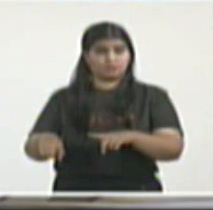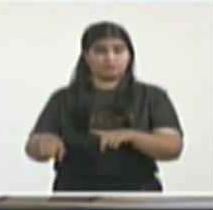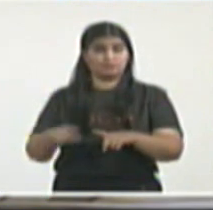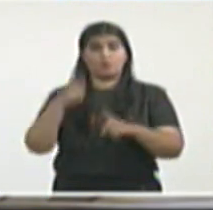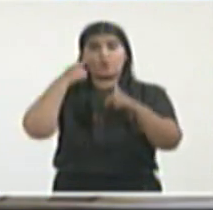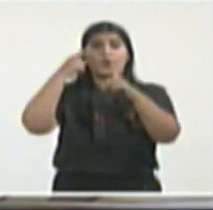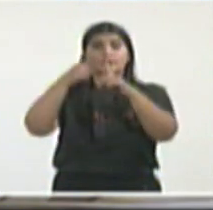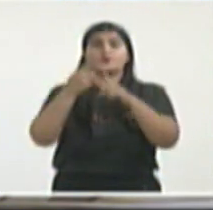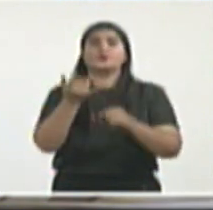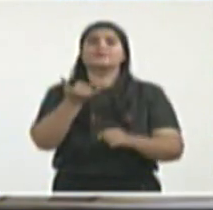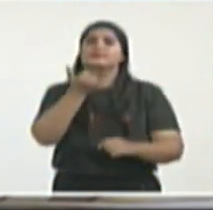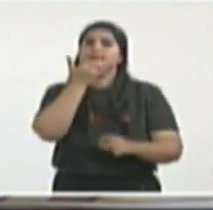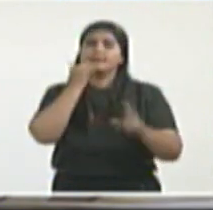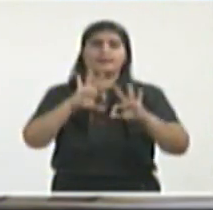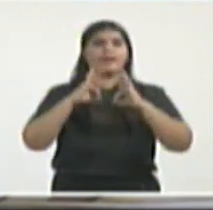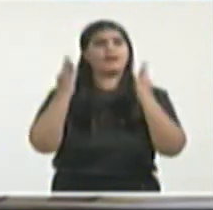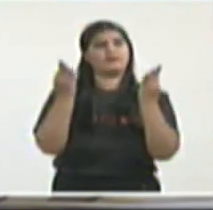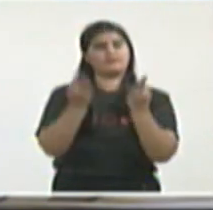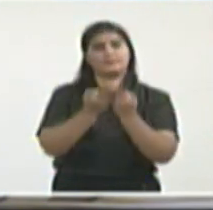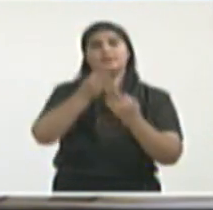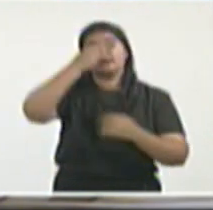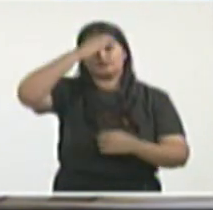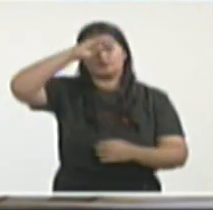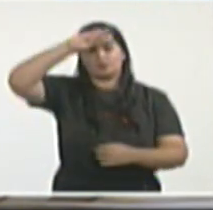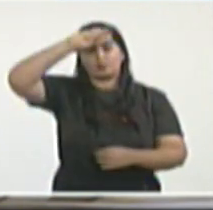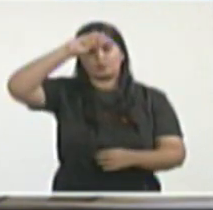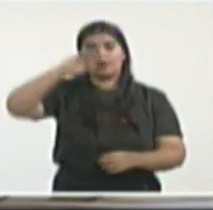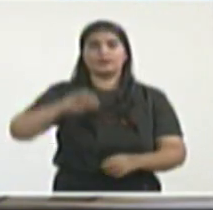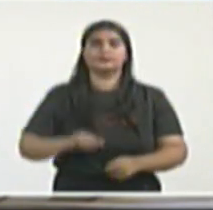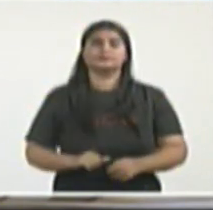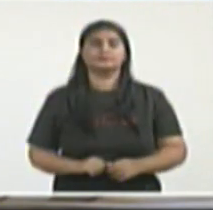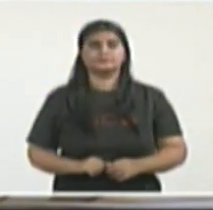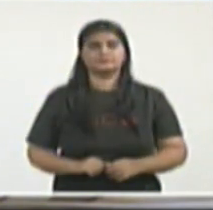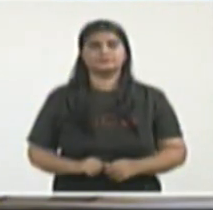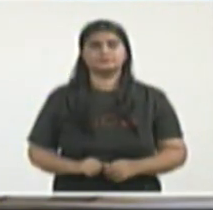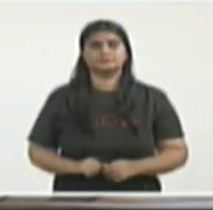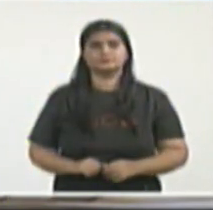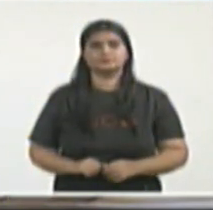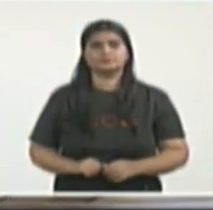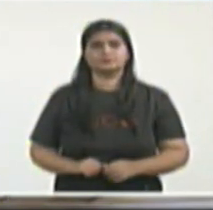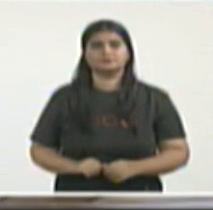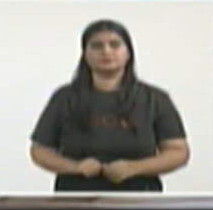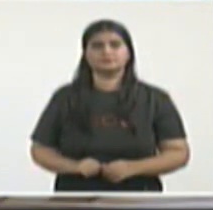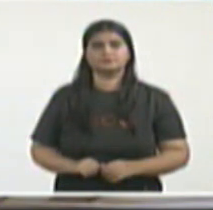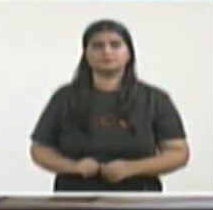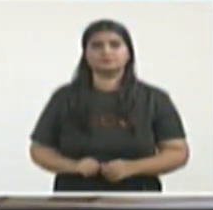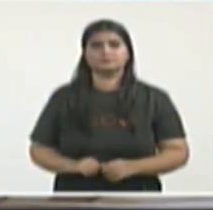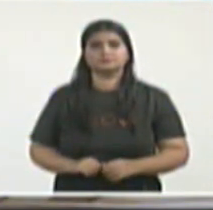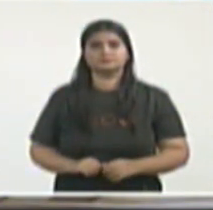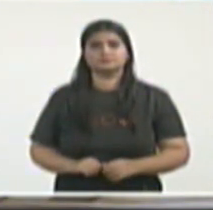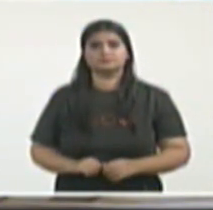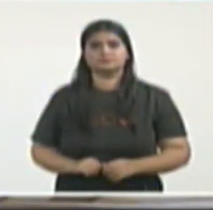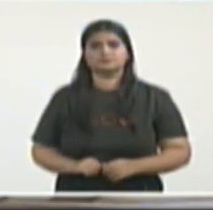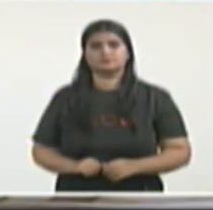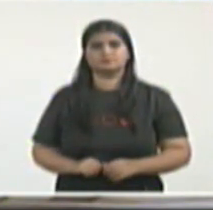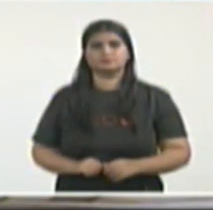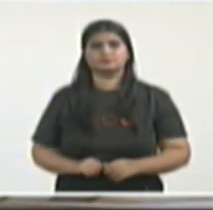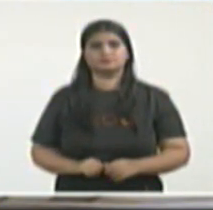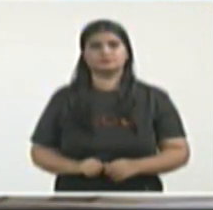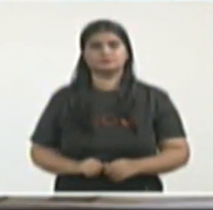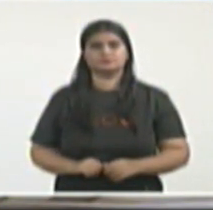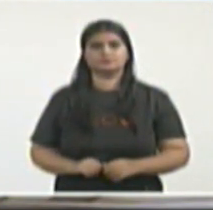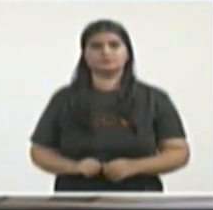revisión de la política que los demócratas en su momento han planteado y que confirman hoy